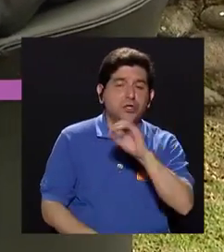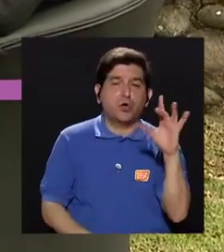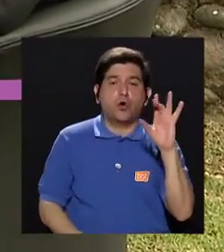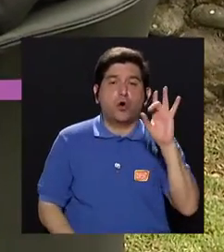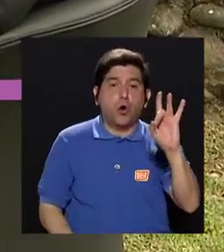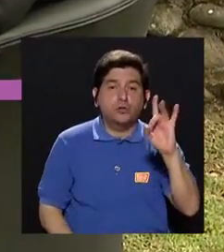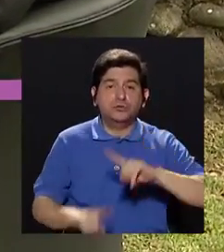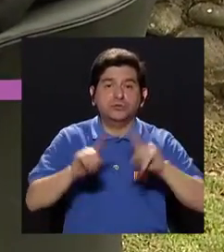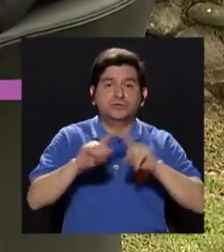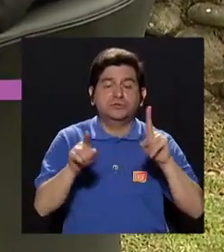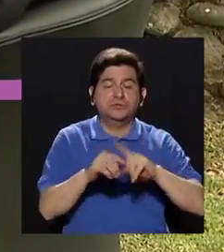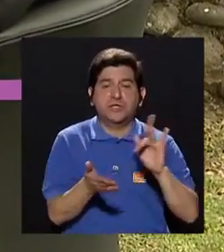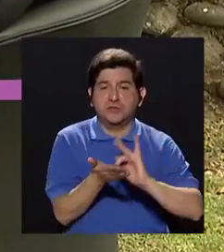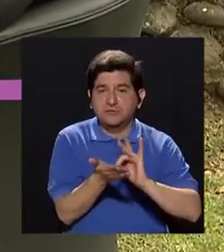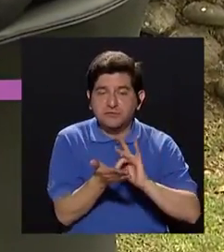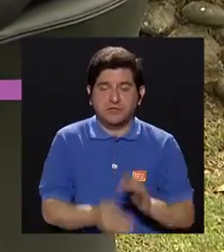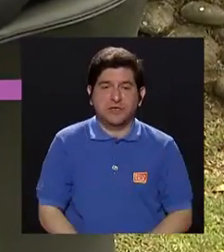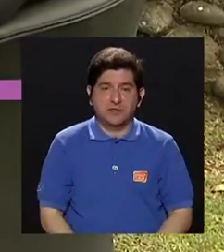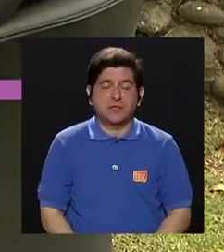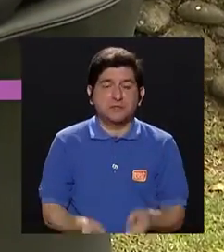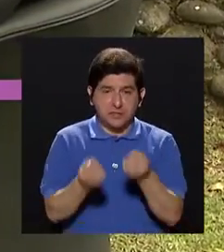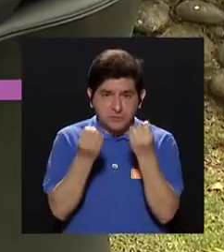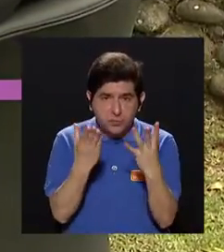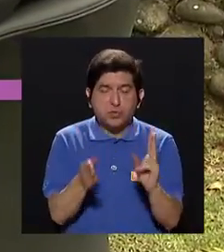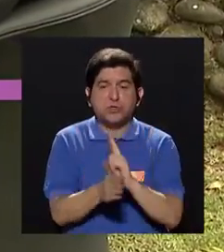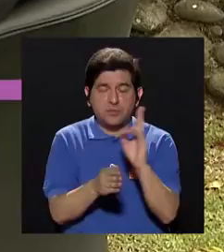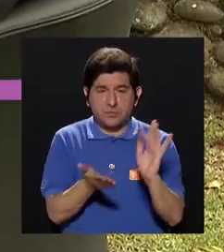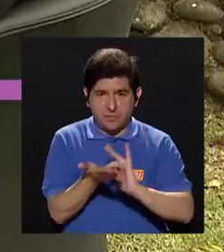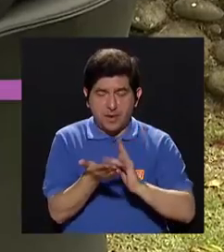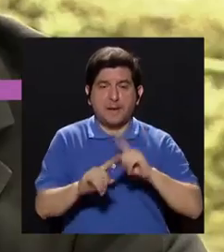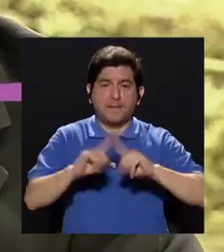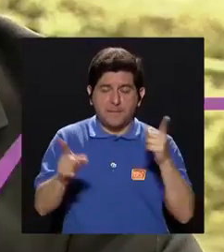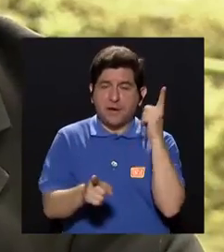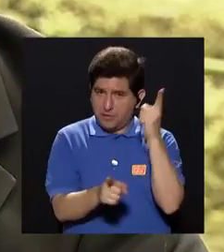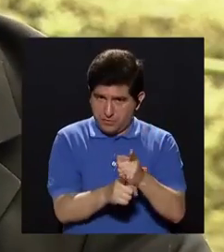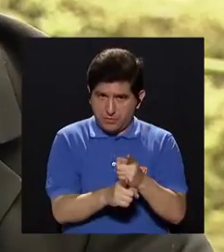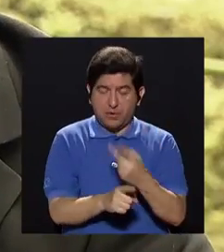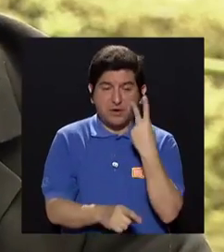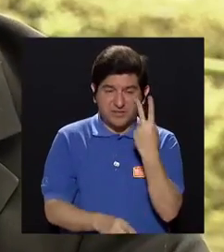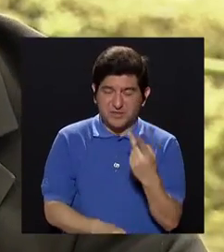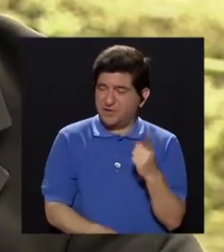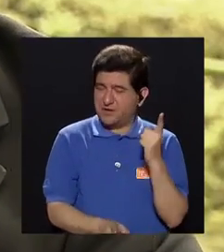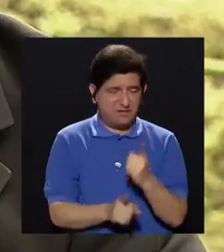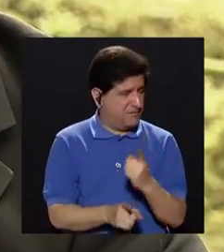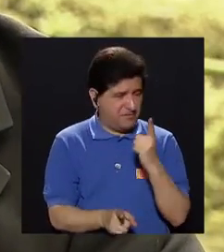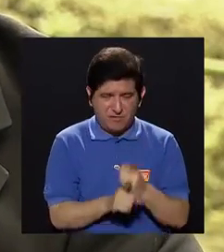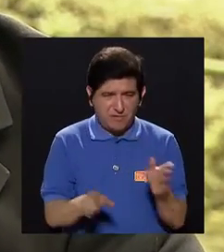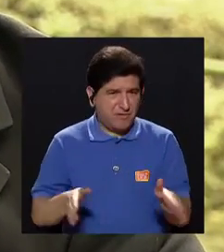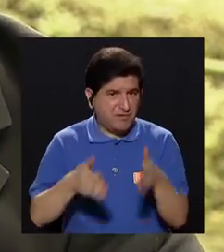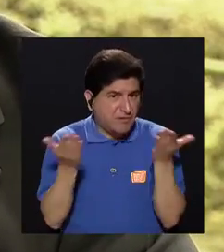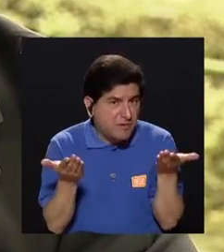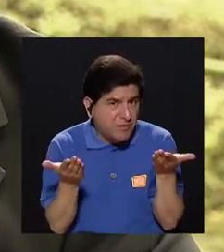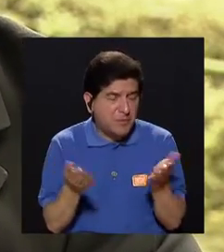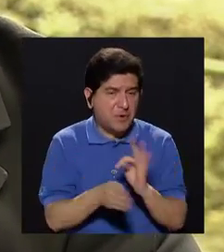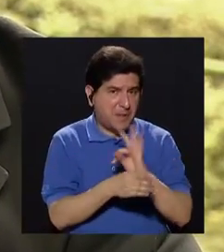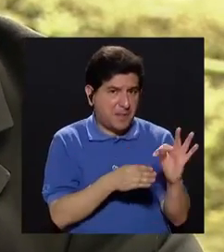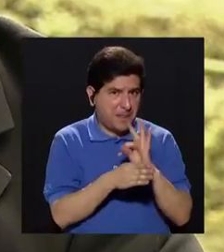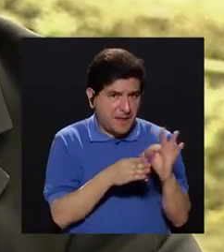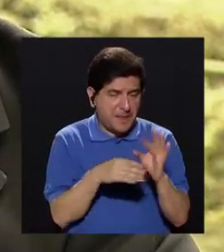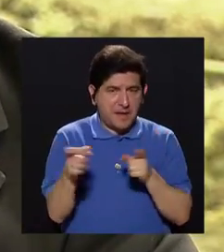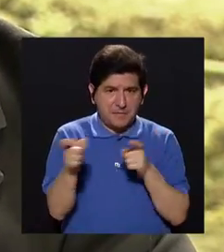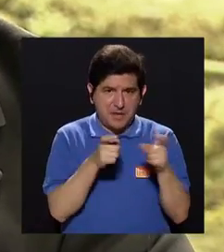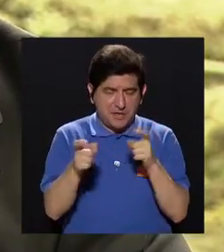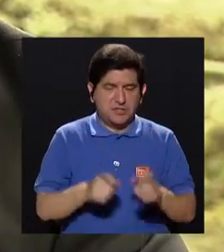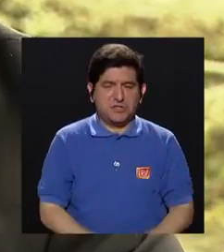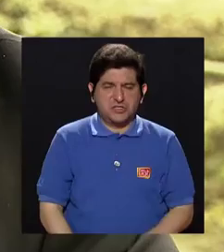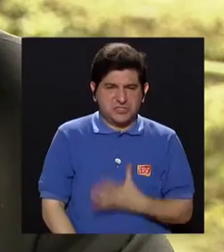medicamentos. Es polimedicado, pero está adecuado. ¿Cuándo ya vemos que es inadecuado? Si, por ejemplo, el tratamiento para manejo de